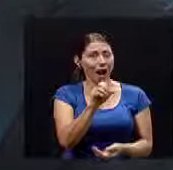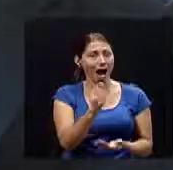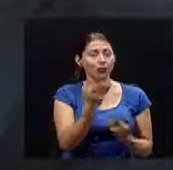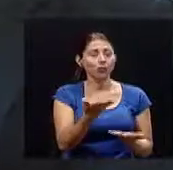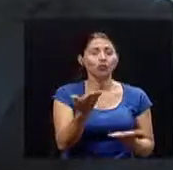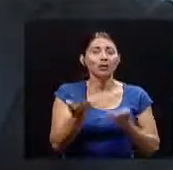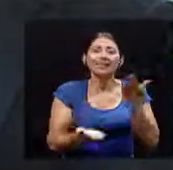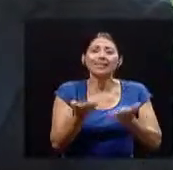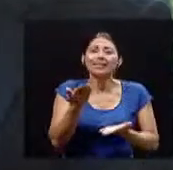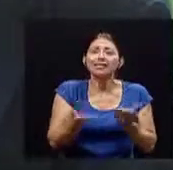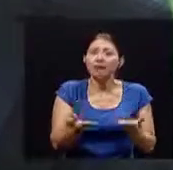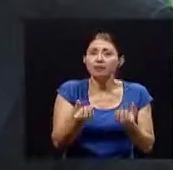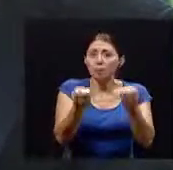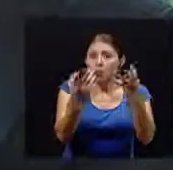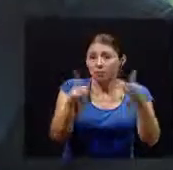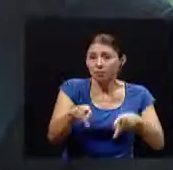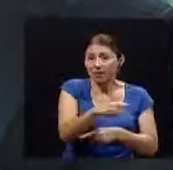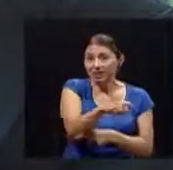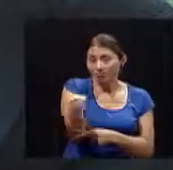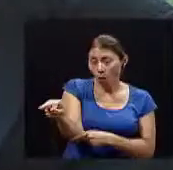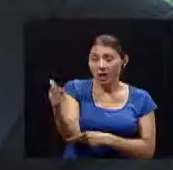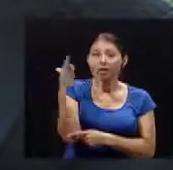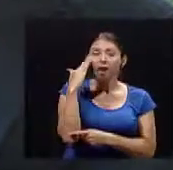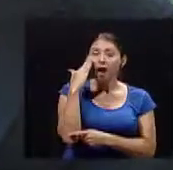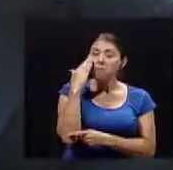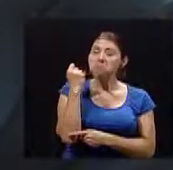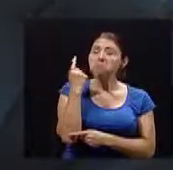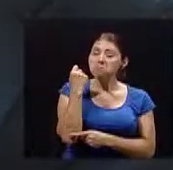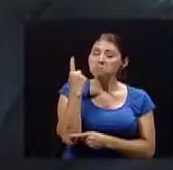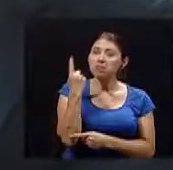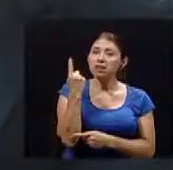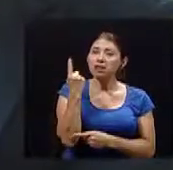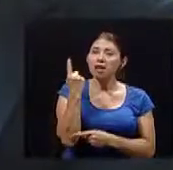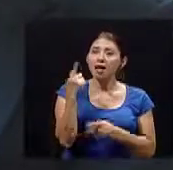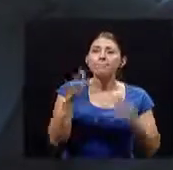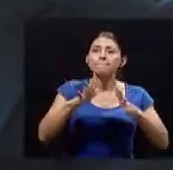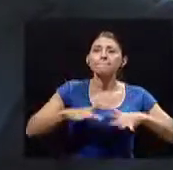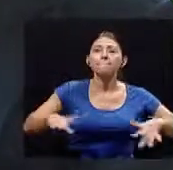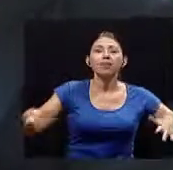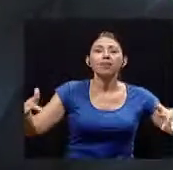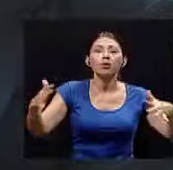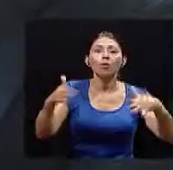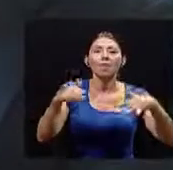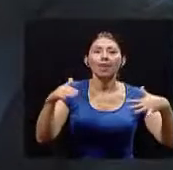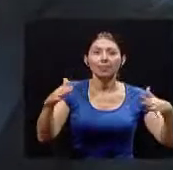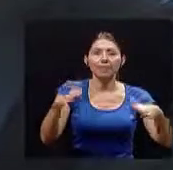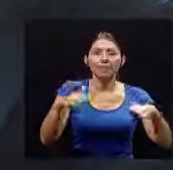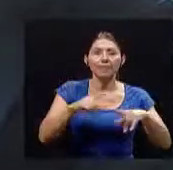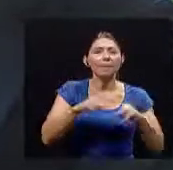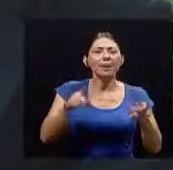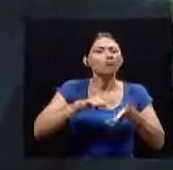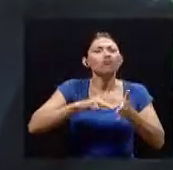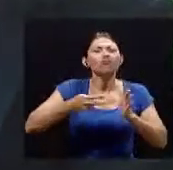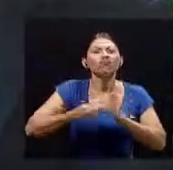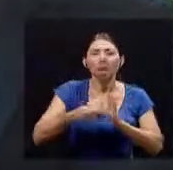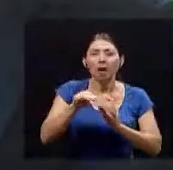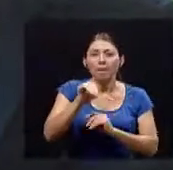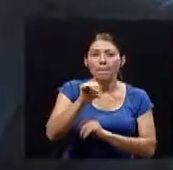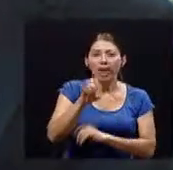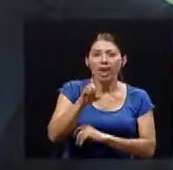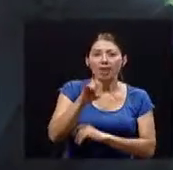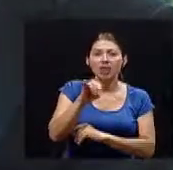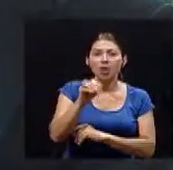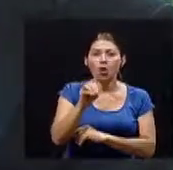muchas personas están familiarizadas con el concepto de medioambiente, pero repasémoslo, por favor, o sea, ¿qué es el medioambiente? ¿Qué lo